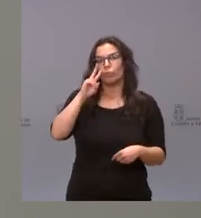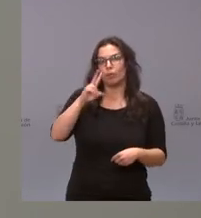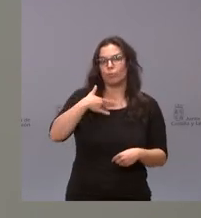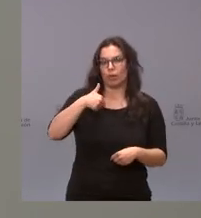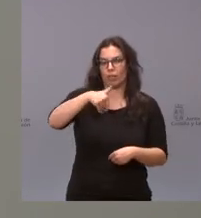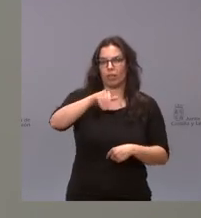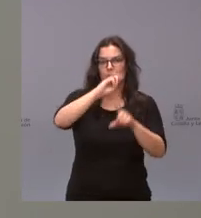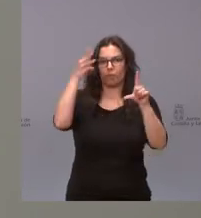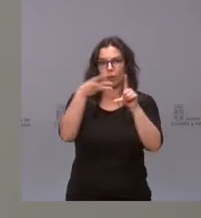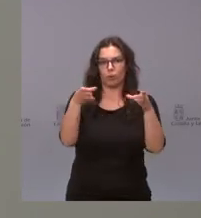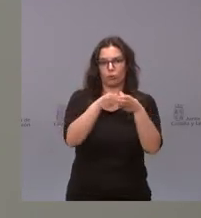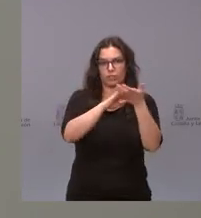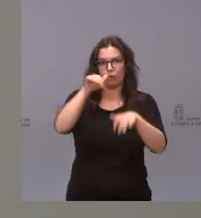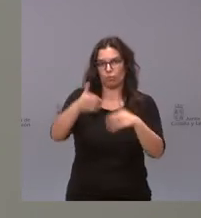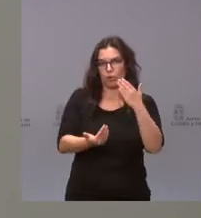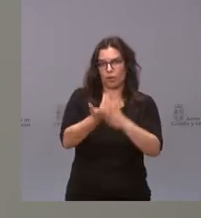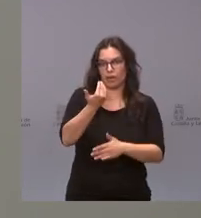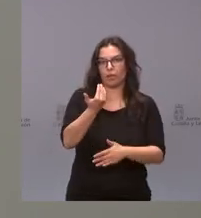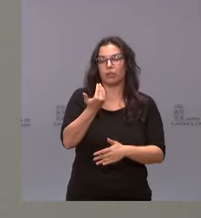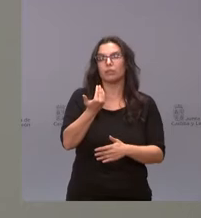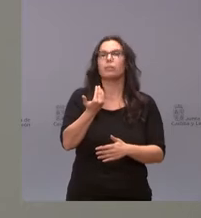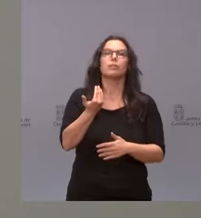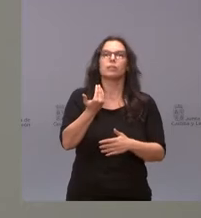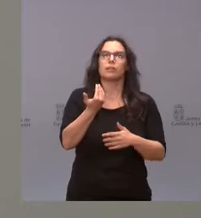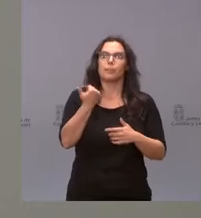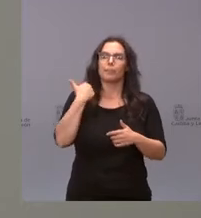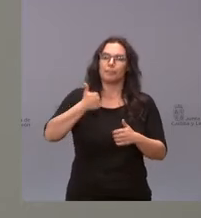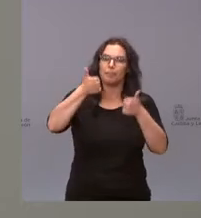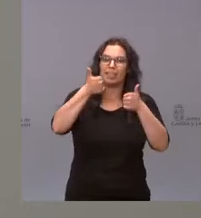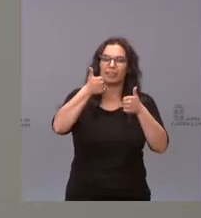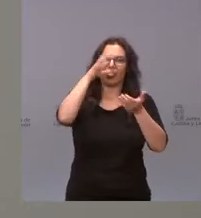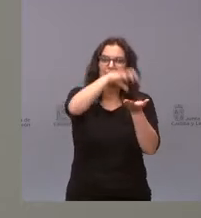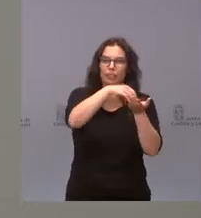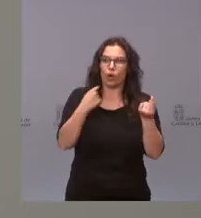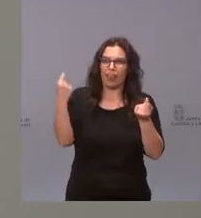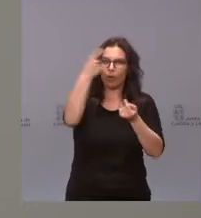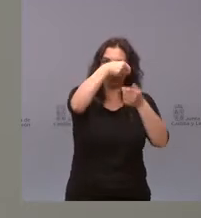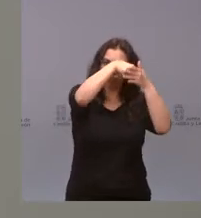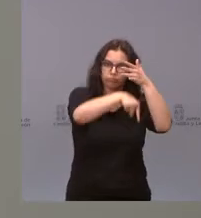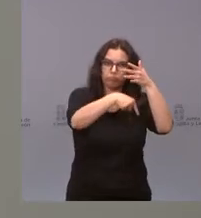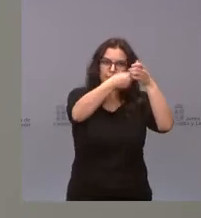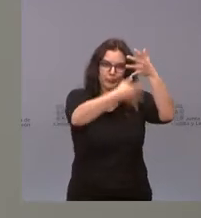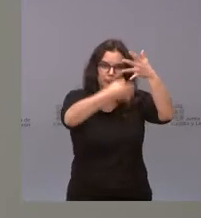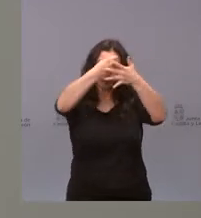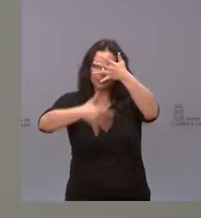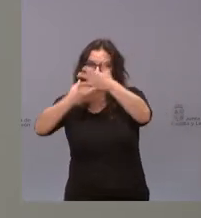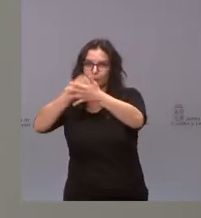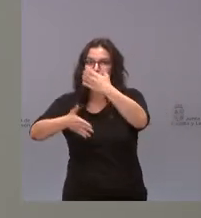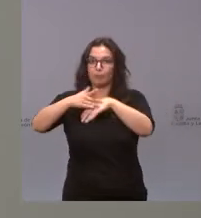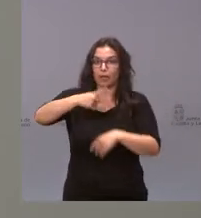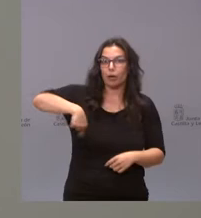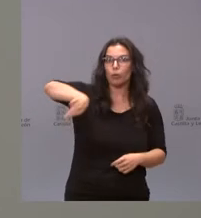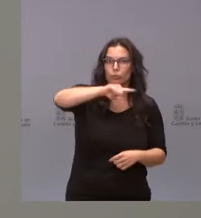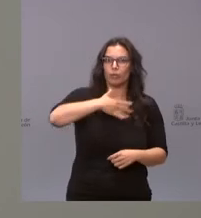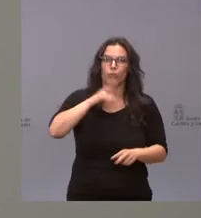Junta de Castilla y León a lo largo de la mañana, de manera desglosada, centro a centro, para que ustedes tengan acceso a los mismos, que fue el